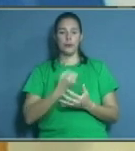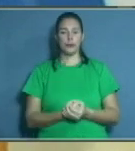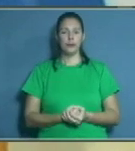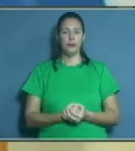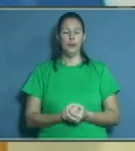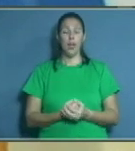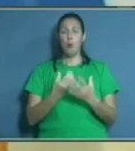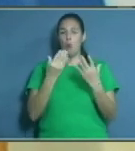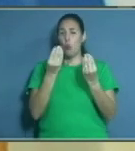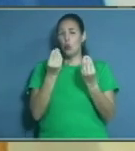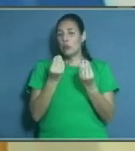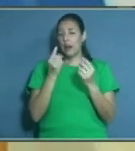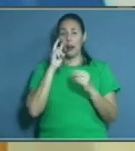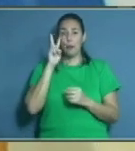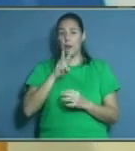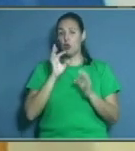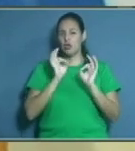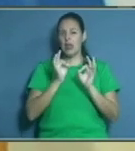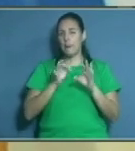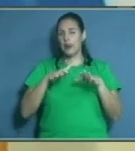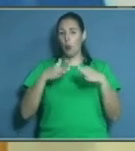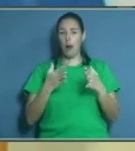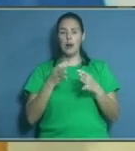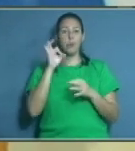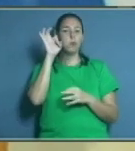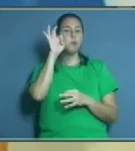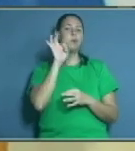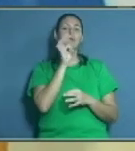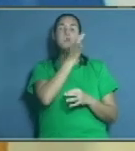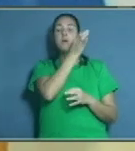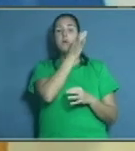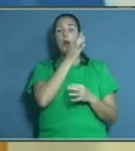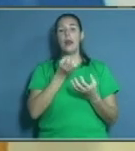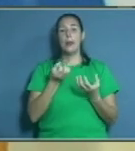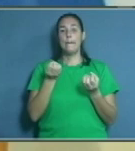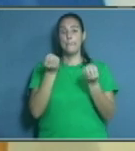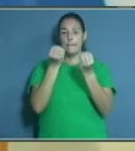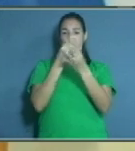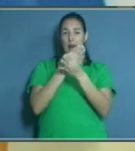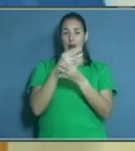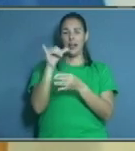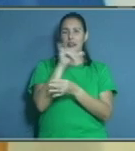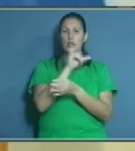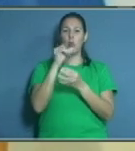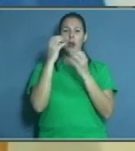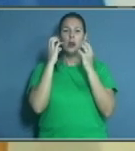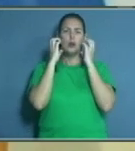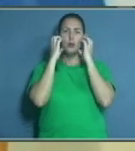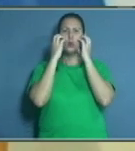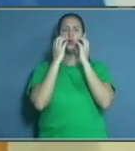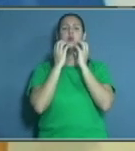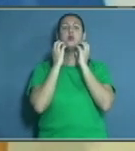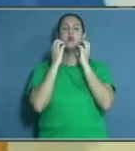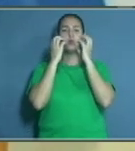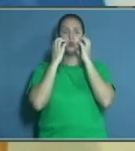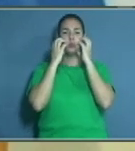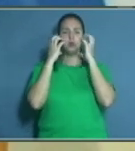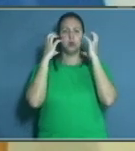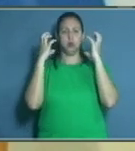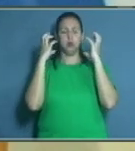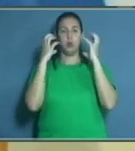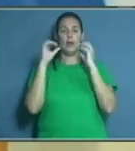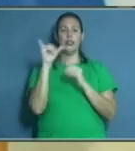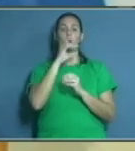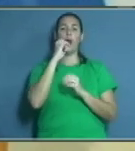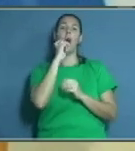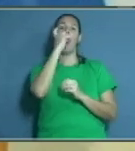les son? Pues la estomatitis subprotésica, que no es más que una inflamación congestiva, o sea, un enrojecimiento del palad